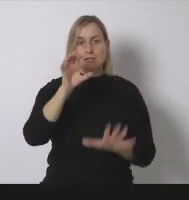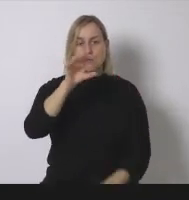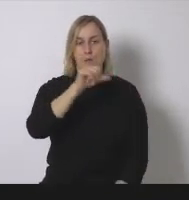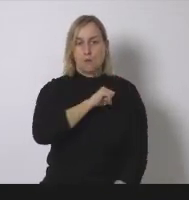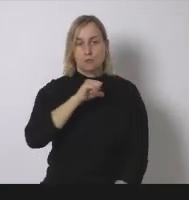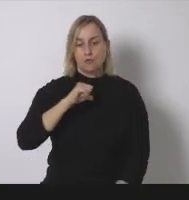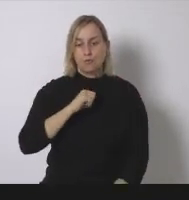la octava